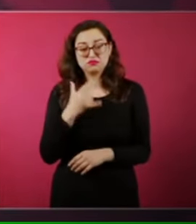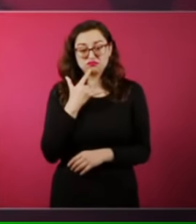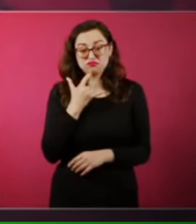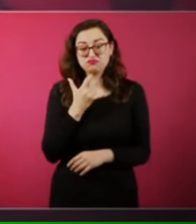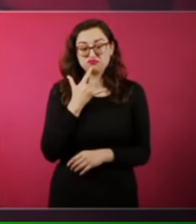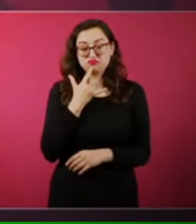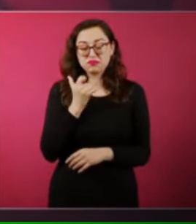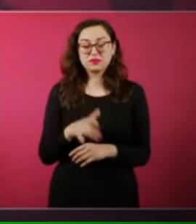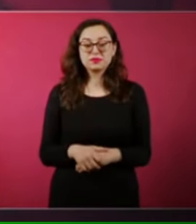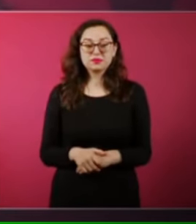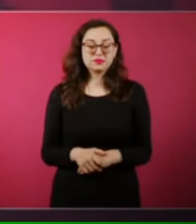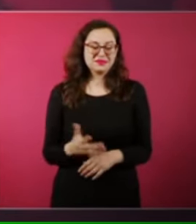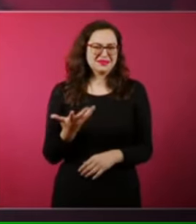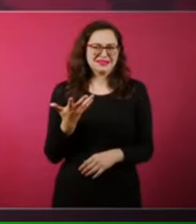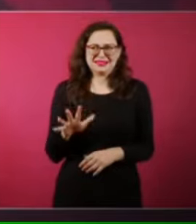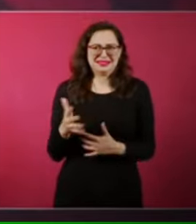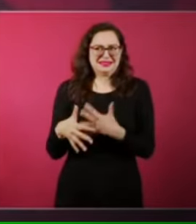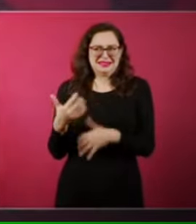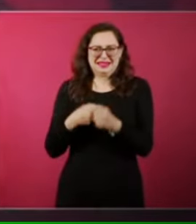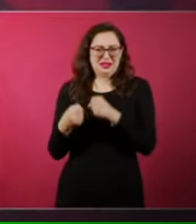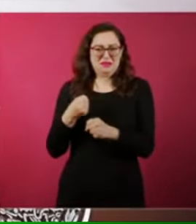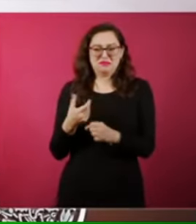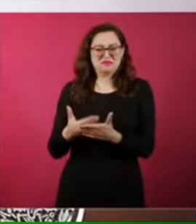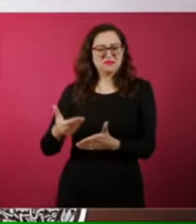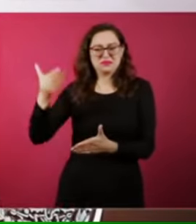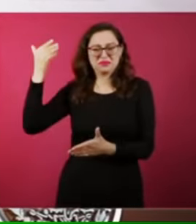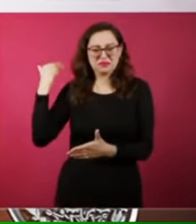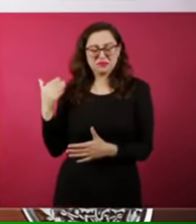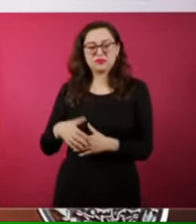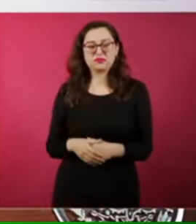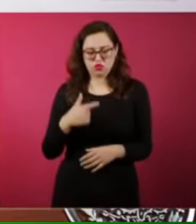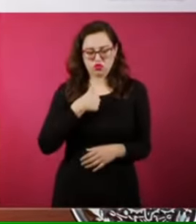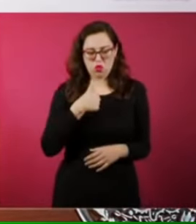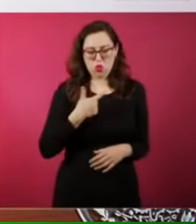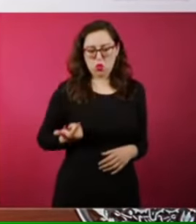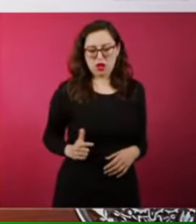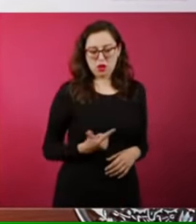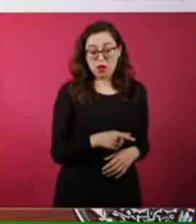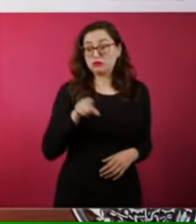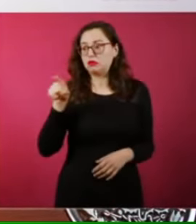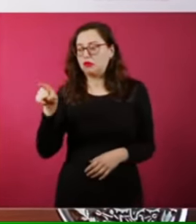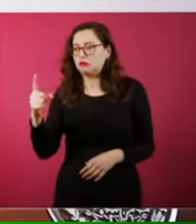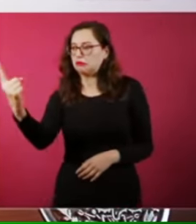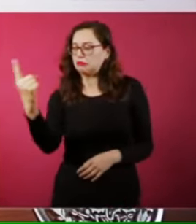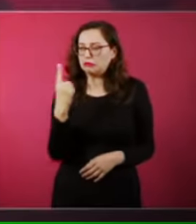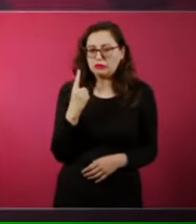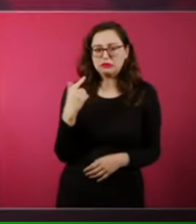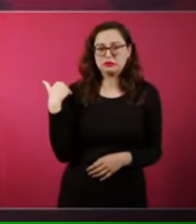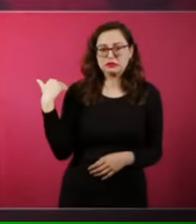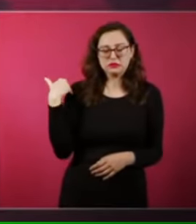hace diez, quince años ya, pues sí me acuerdo que fue en Guanajuato y llegó y estaba